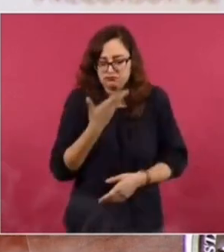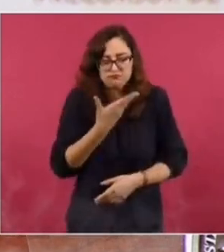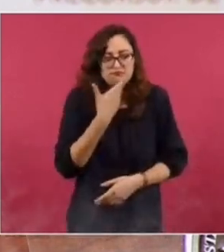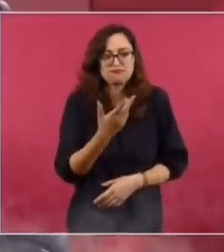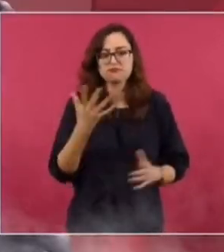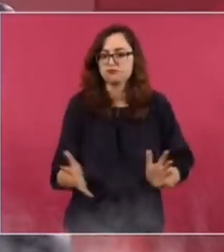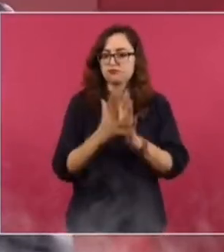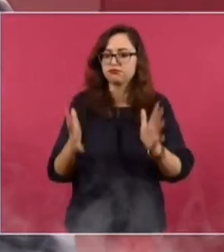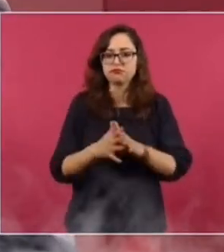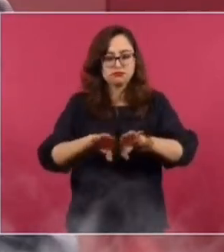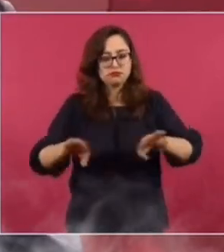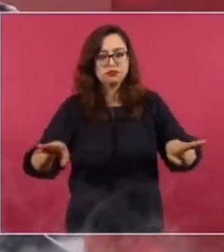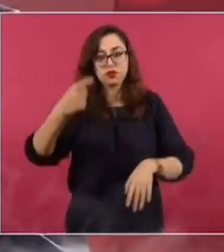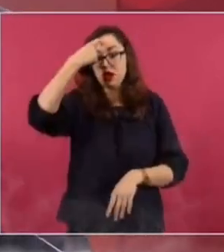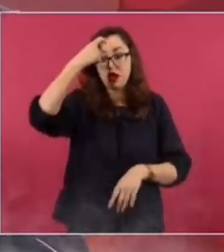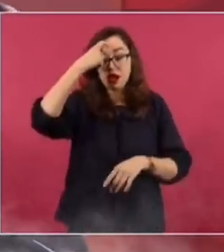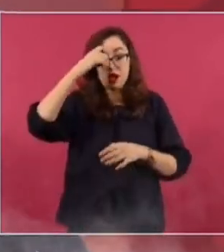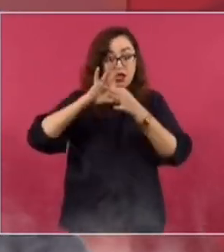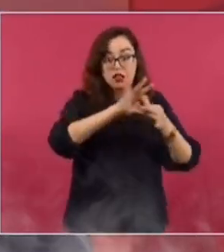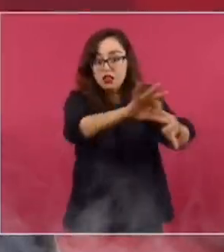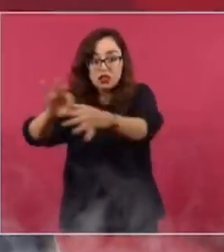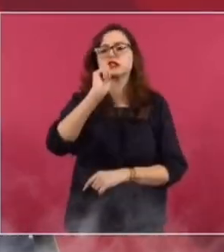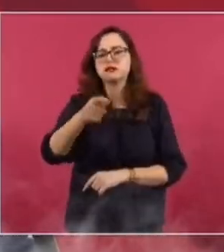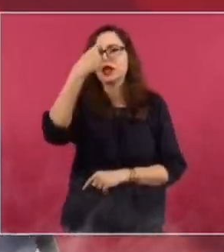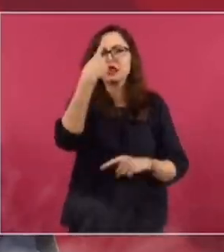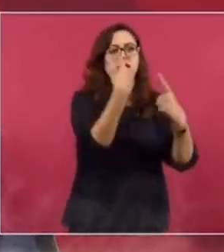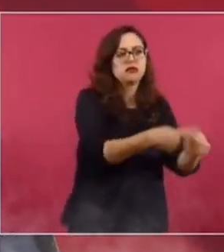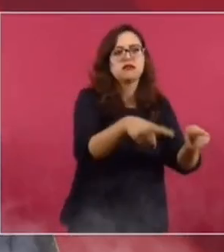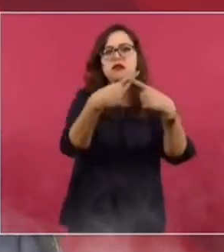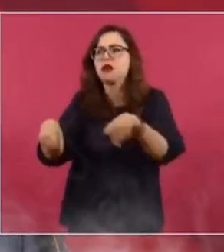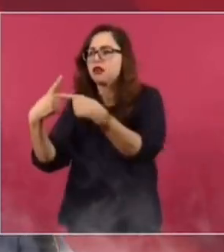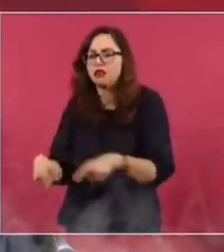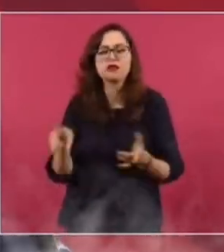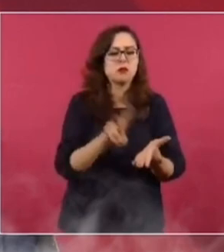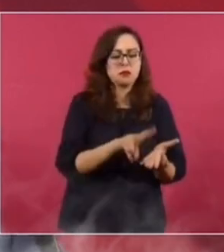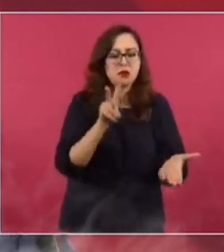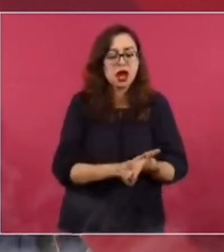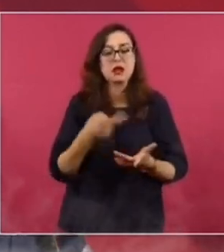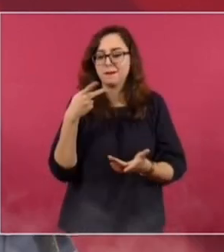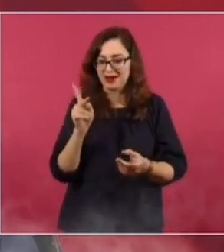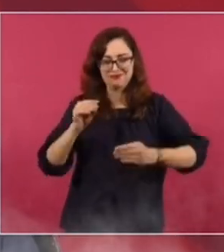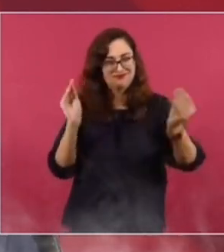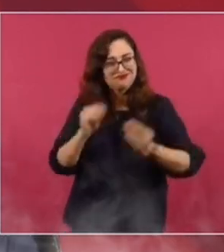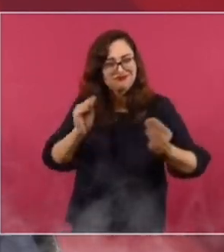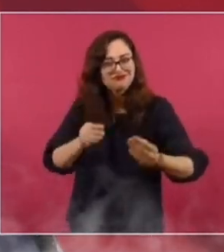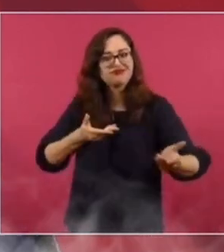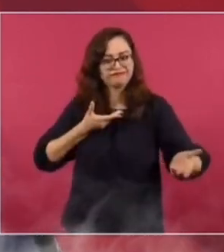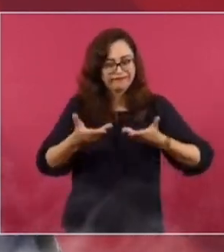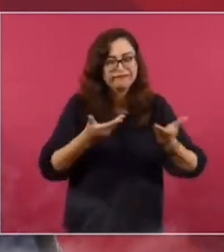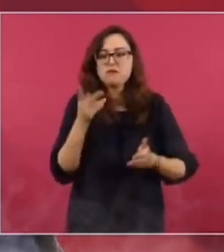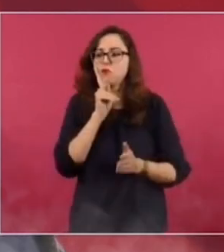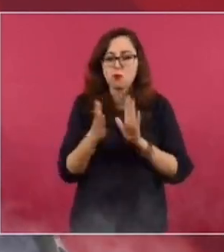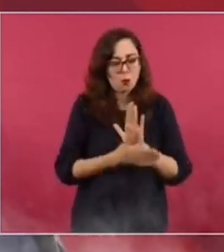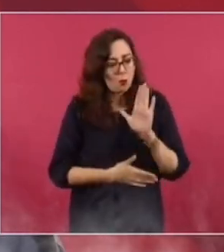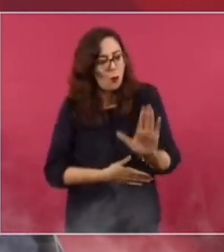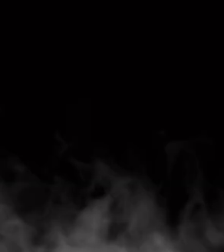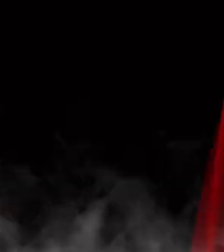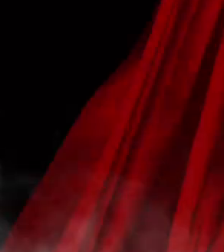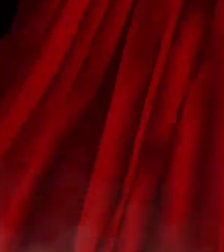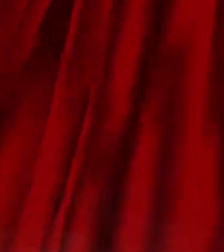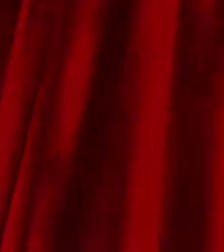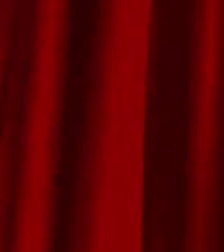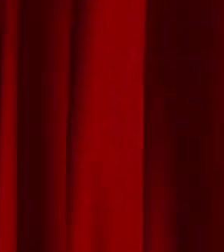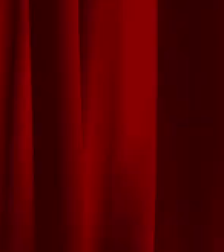eso es la democracia. No es pensamiento único. Y tiene que haber oposición. Pero, vamos al debate, a razonar, a argumentar.